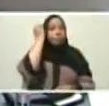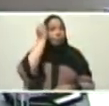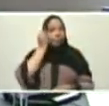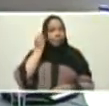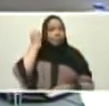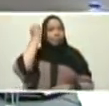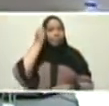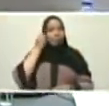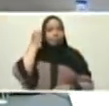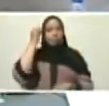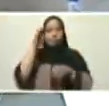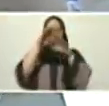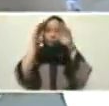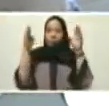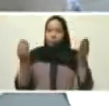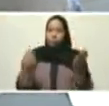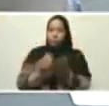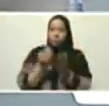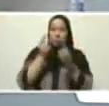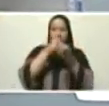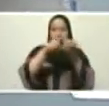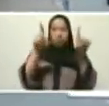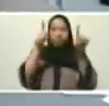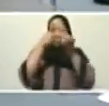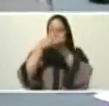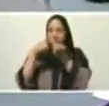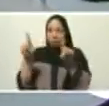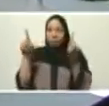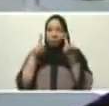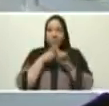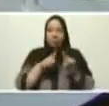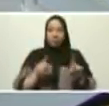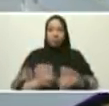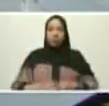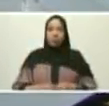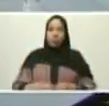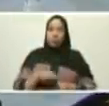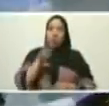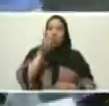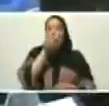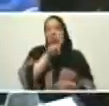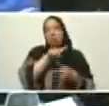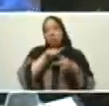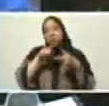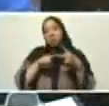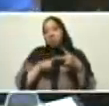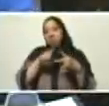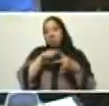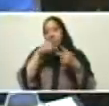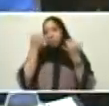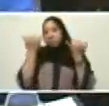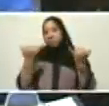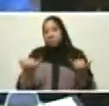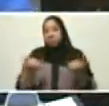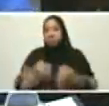Hay por lo menos, por lo menos, dos opciones en el mundo actual.